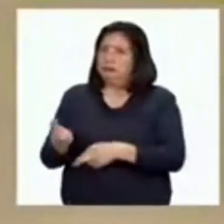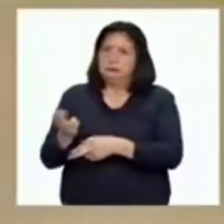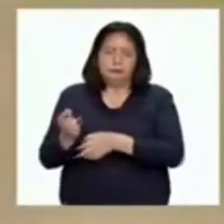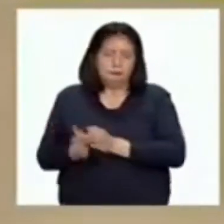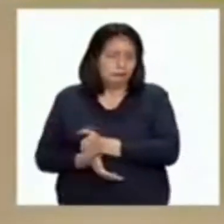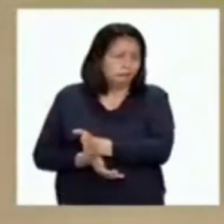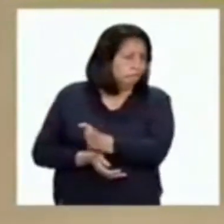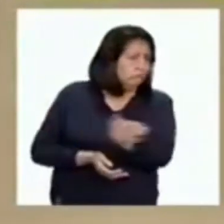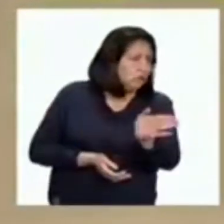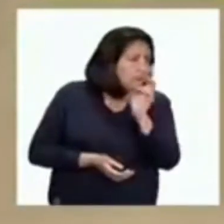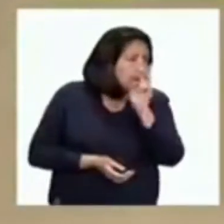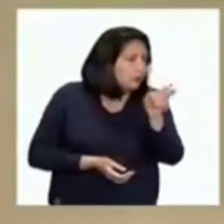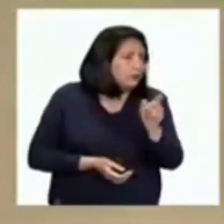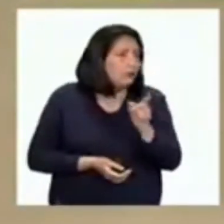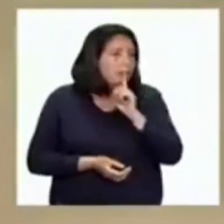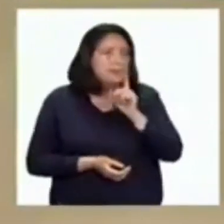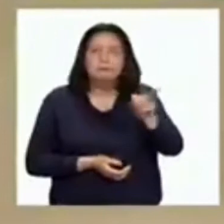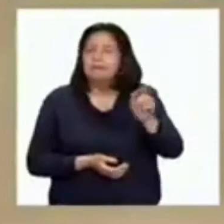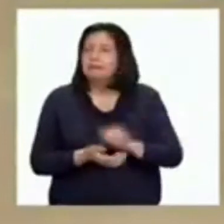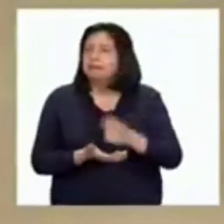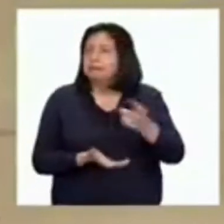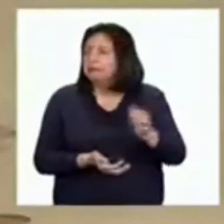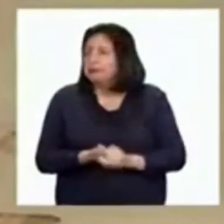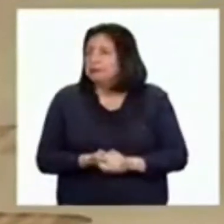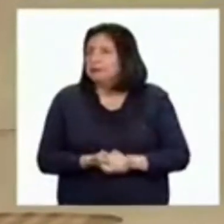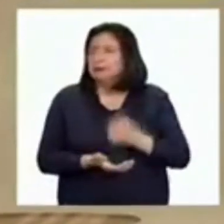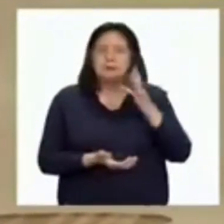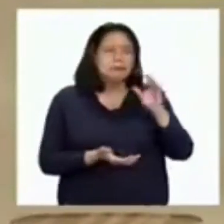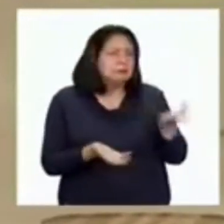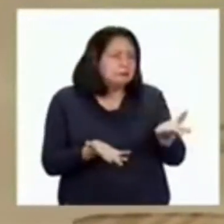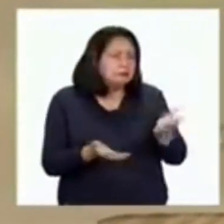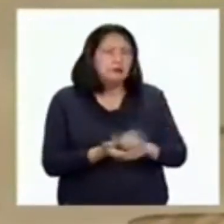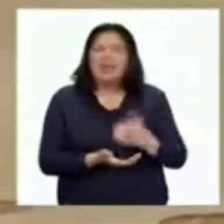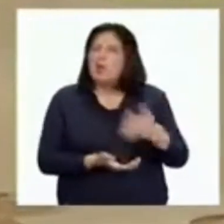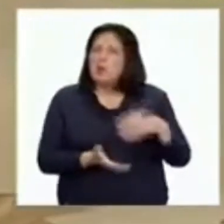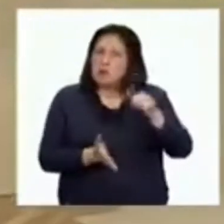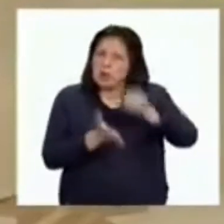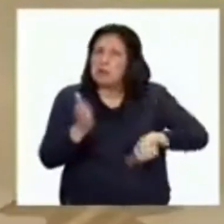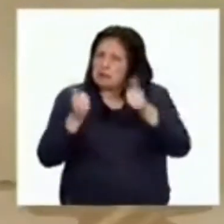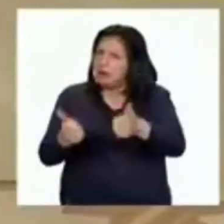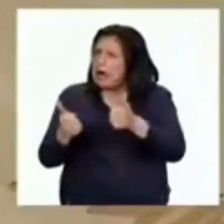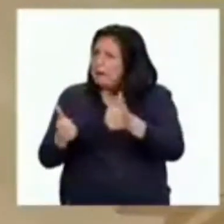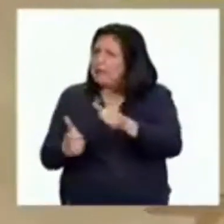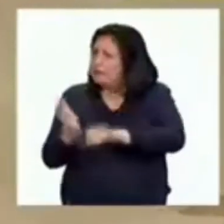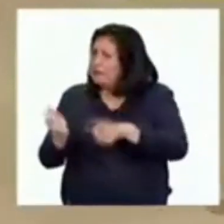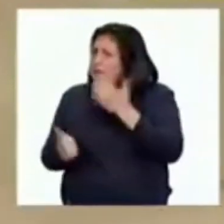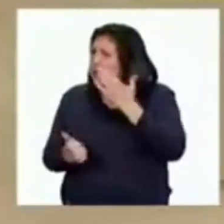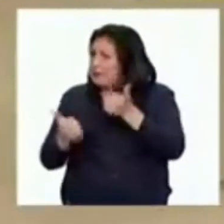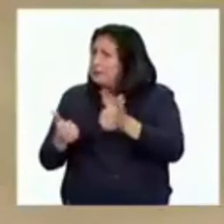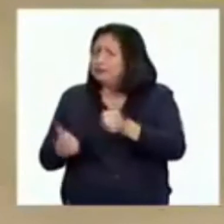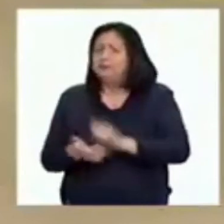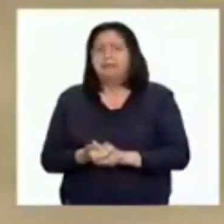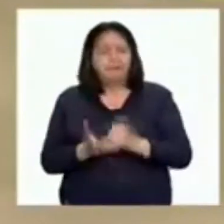curva, vieron a papá Alfonso y a sábados poquichicos. La operación ha salido bien, dijo.